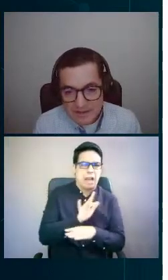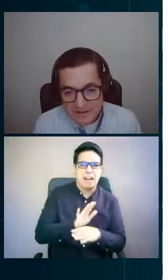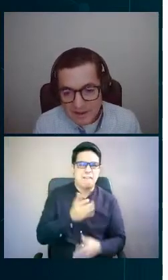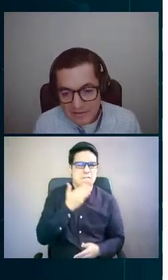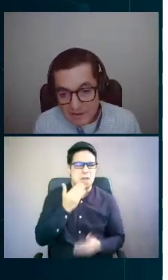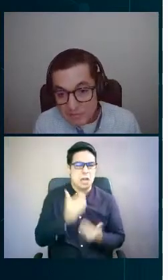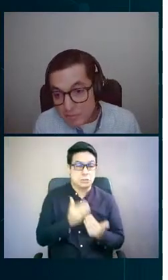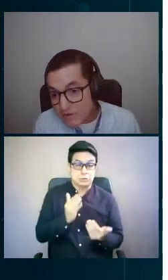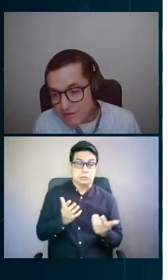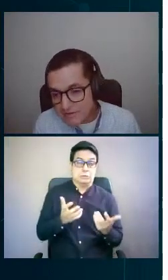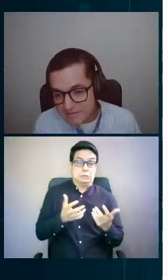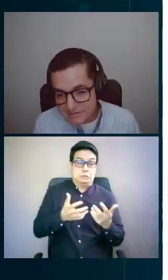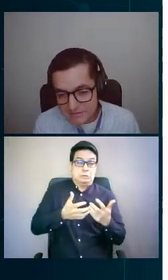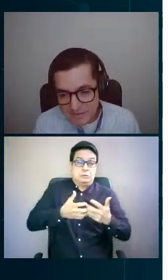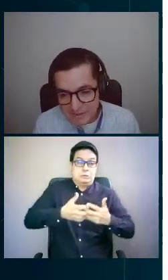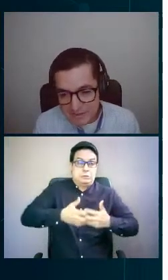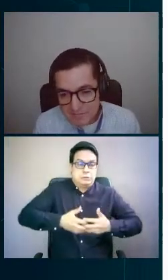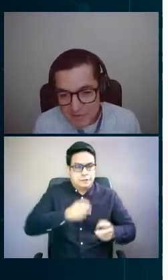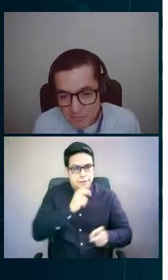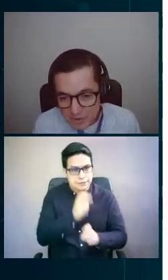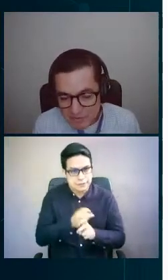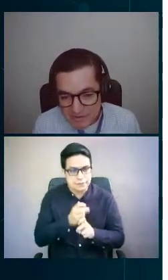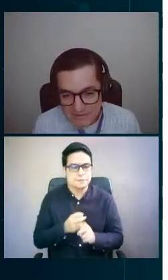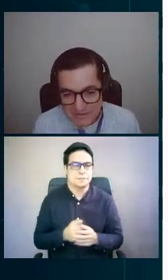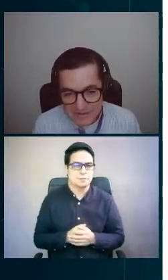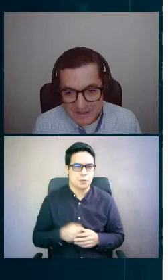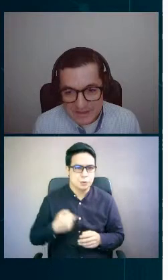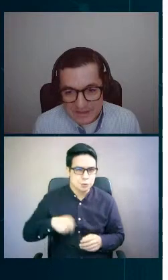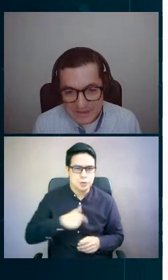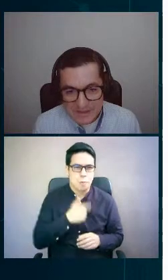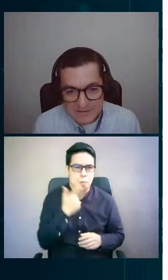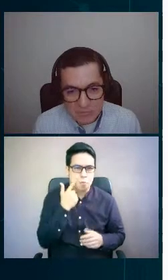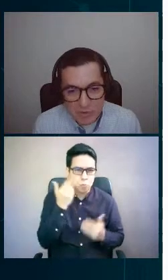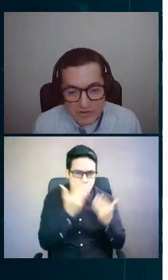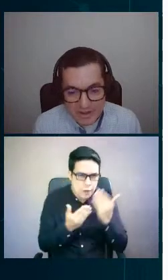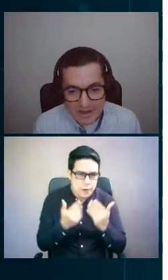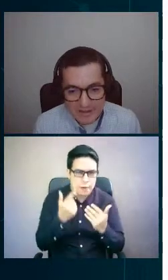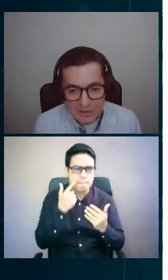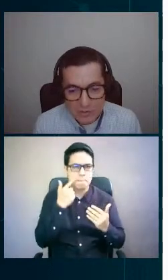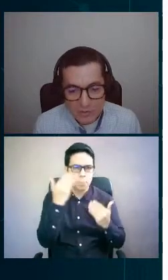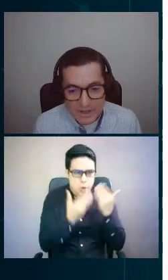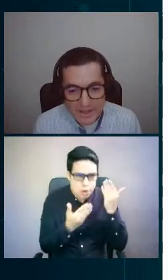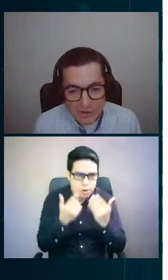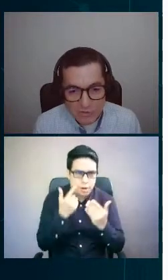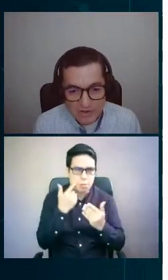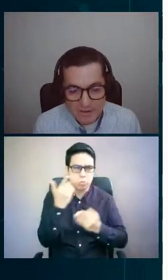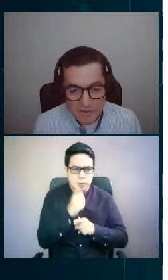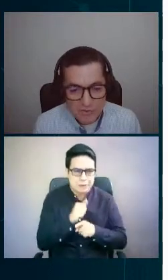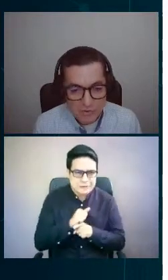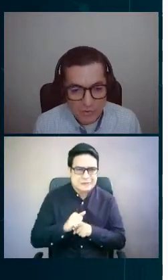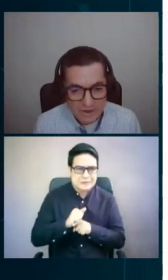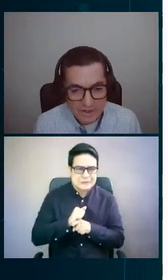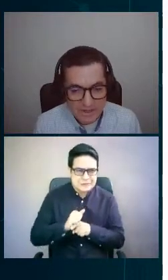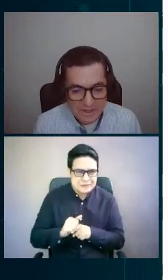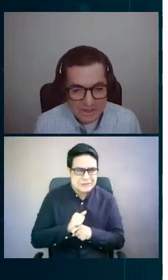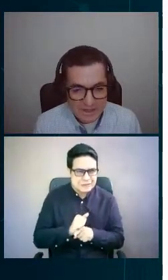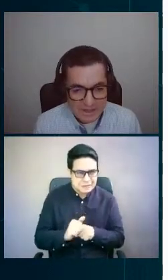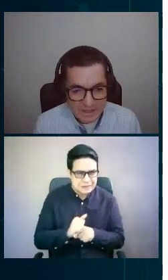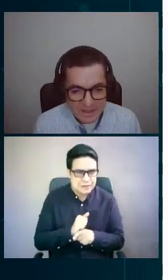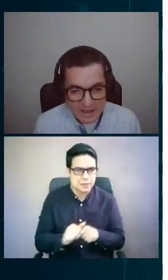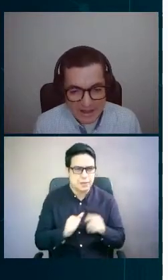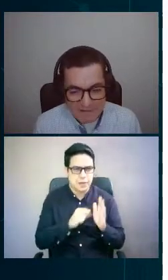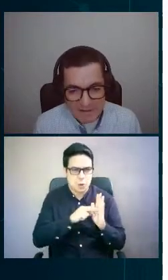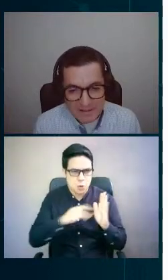hacer pruebas y más pruebas y estar muy cerca de la tecnología y de los cambios que ocurren